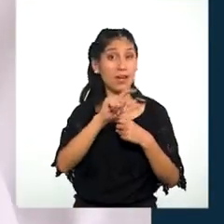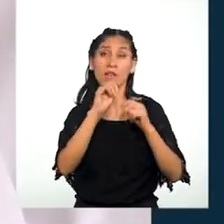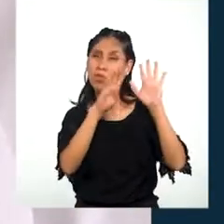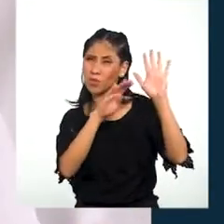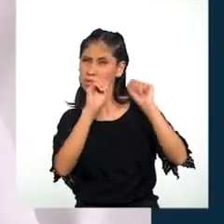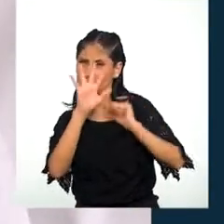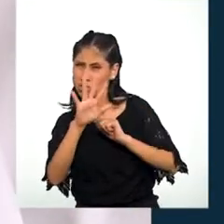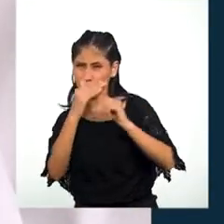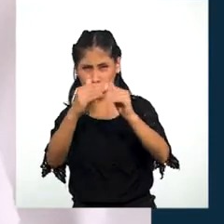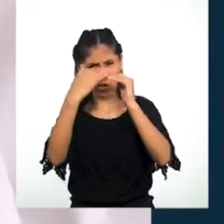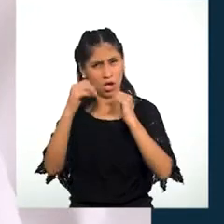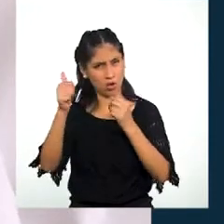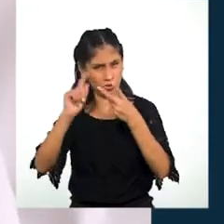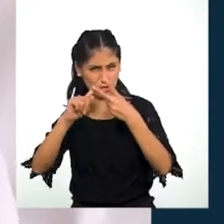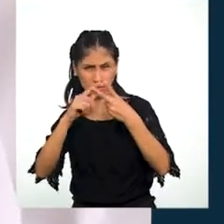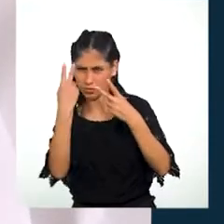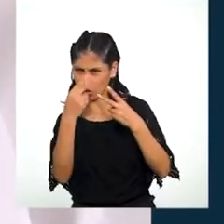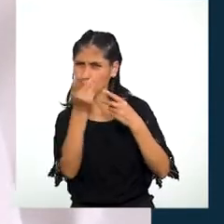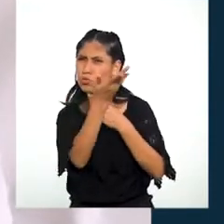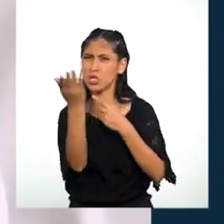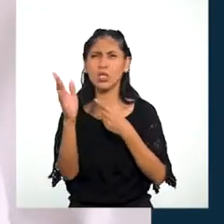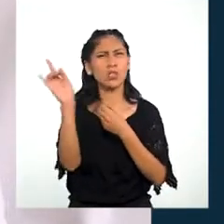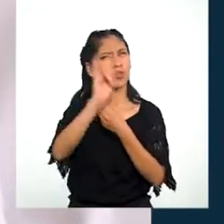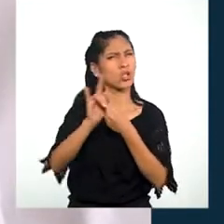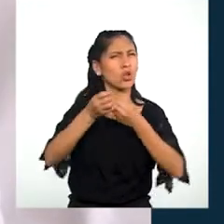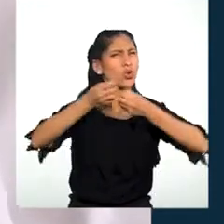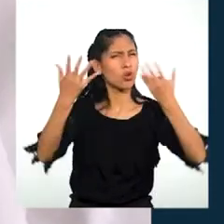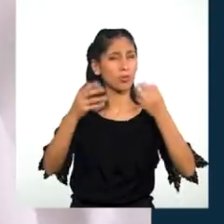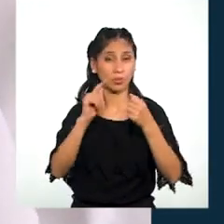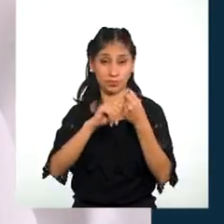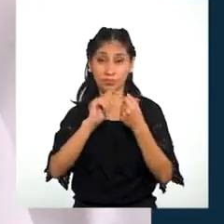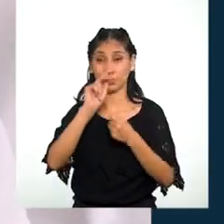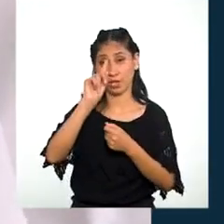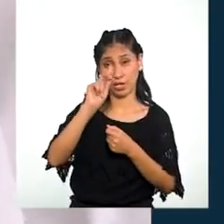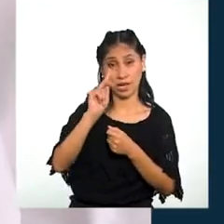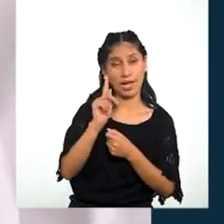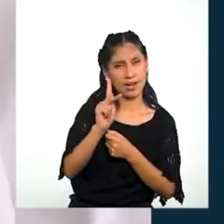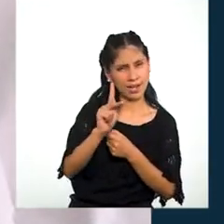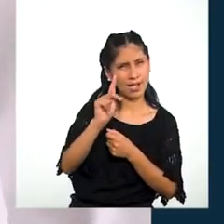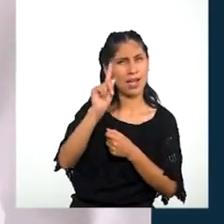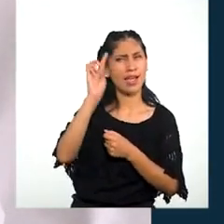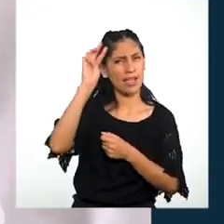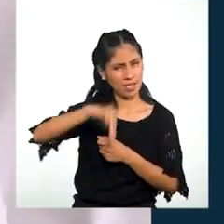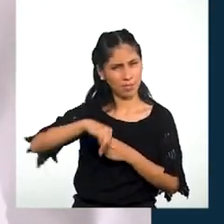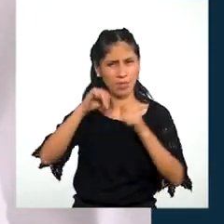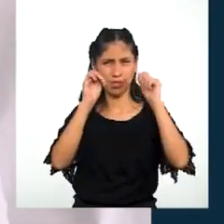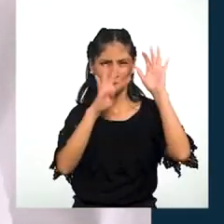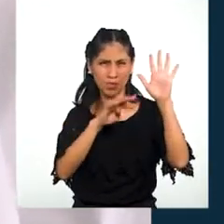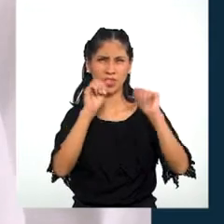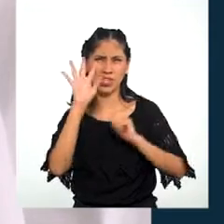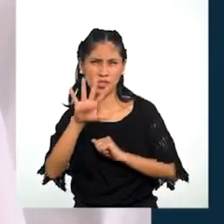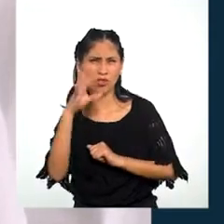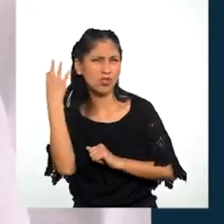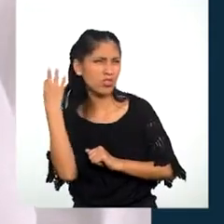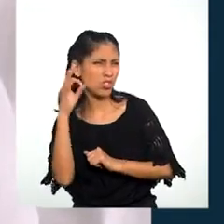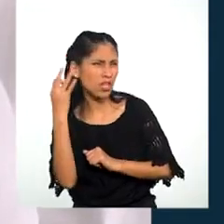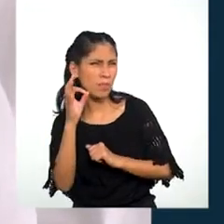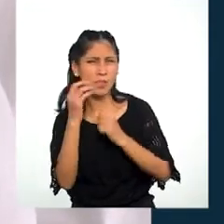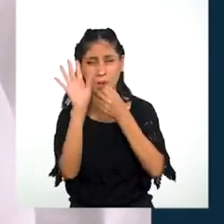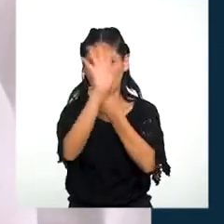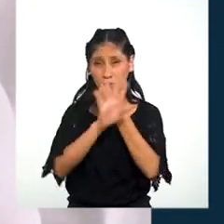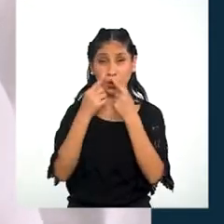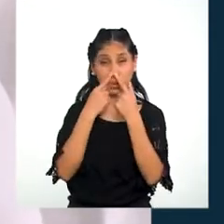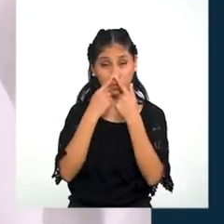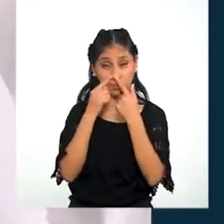voy a explicar Cómo deben usarlo La KN95 Siempre debe cubrir Nariz